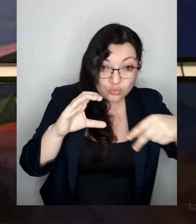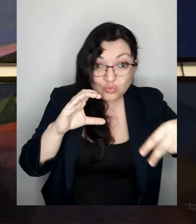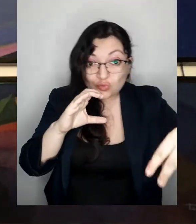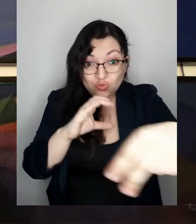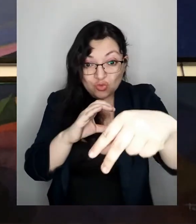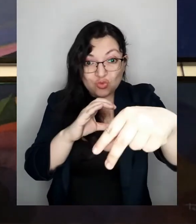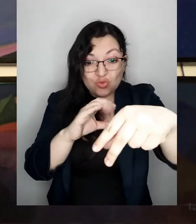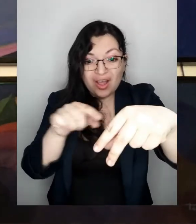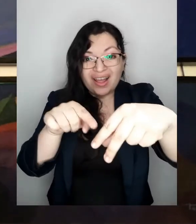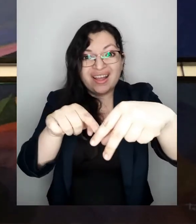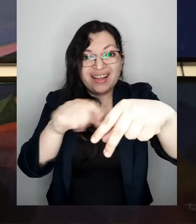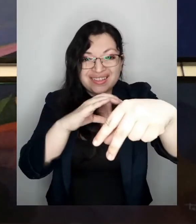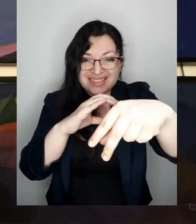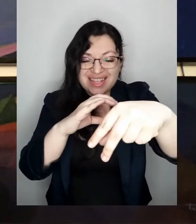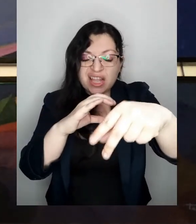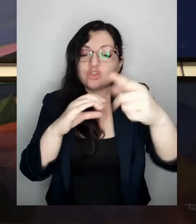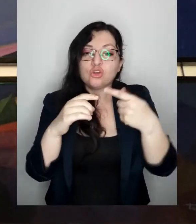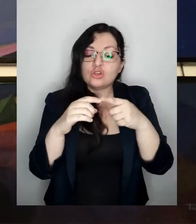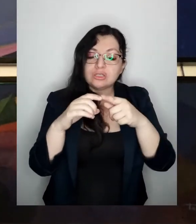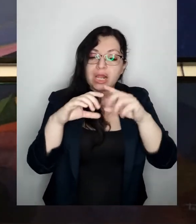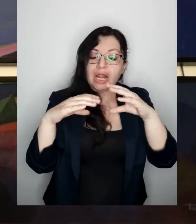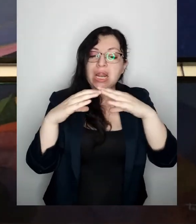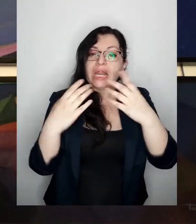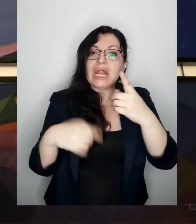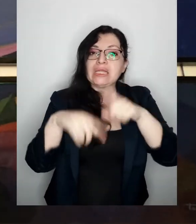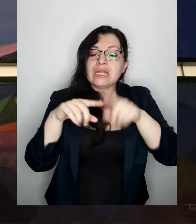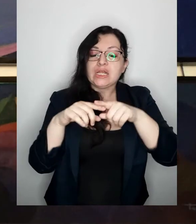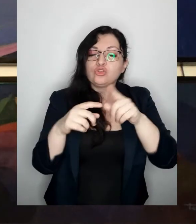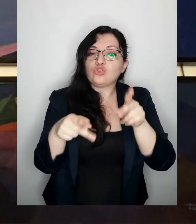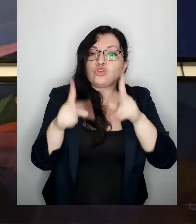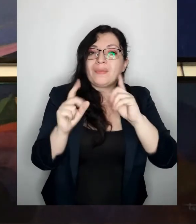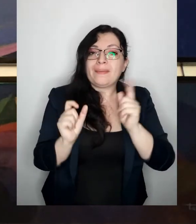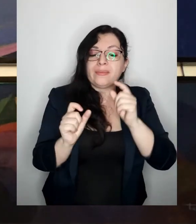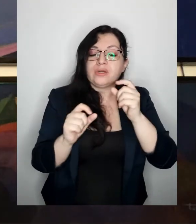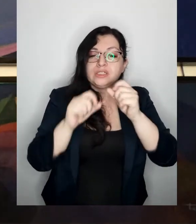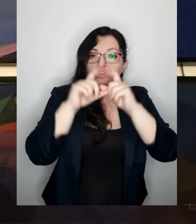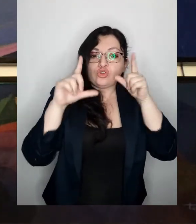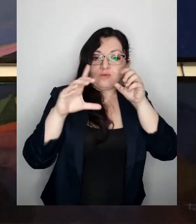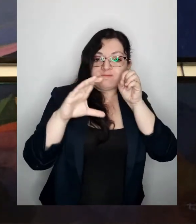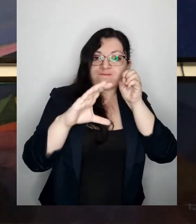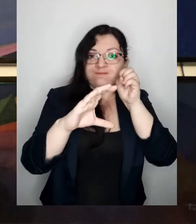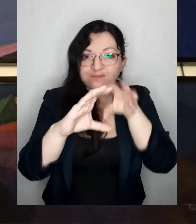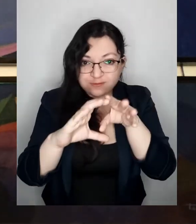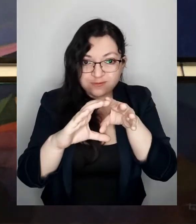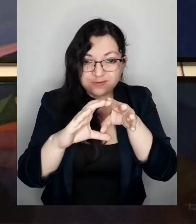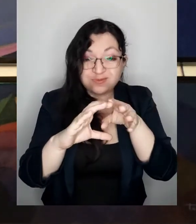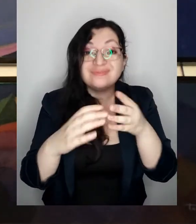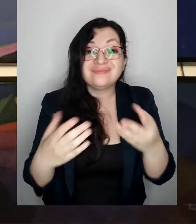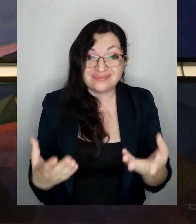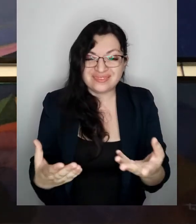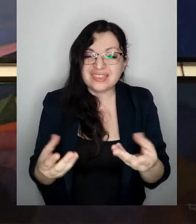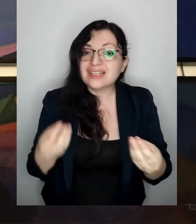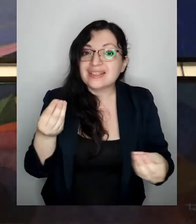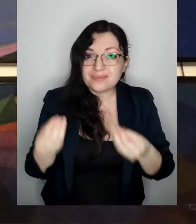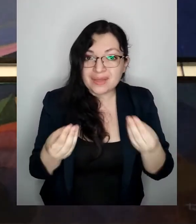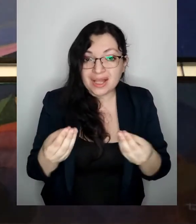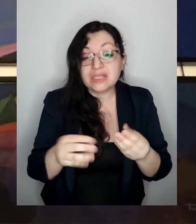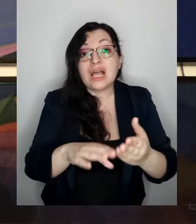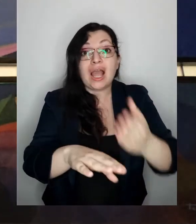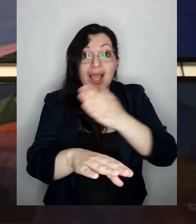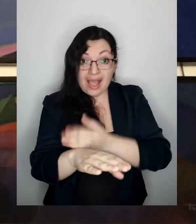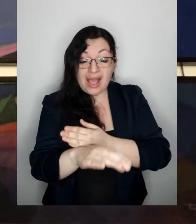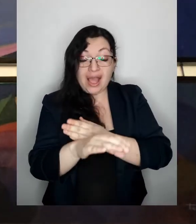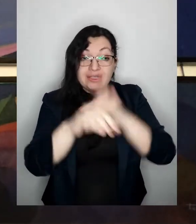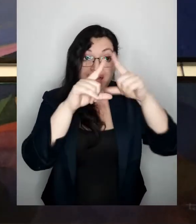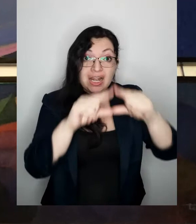la tierra no deje que llegue la luz del sol a la luna lo que veríamos desde la tierra sería que justo antes la luna se ve llena